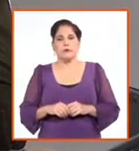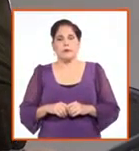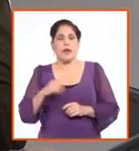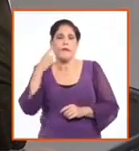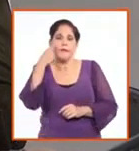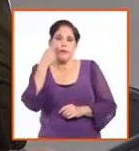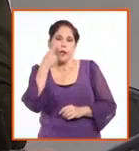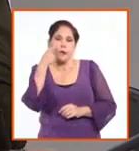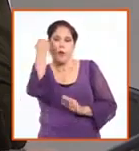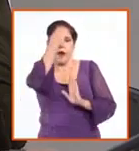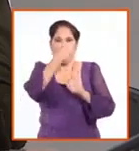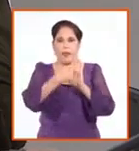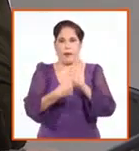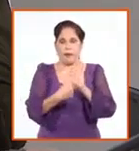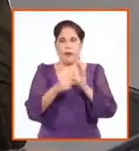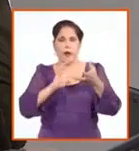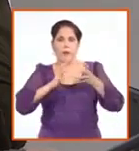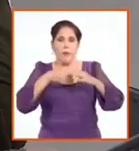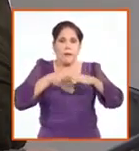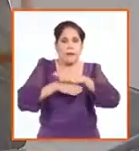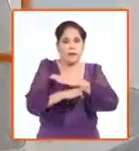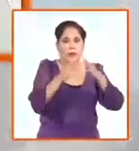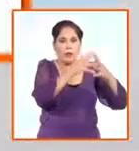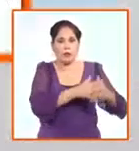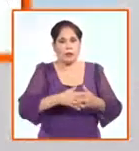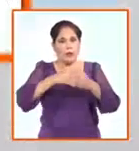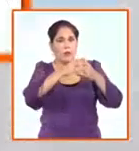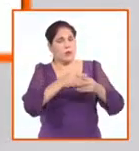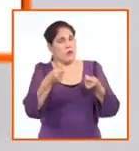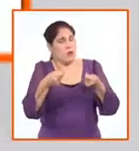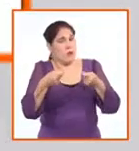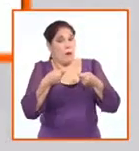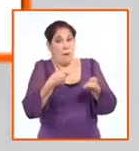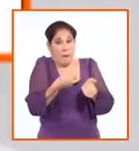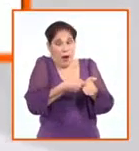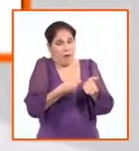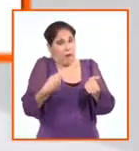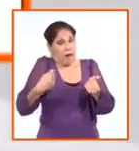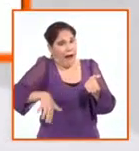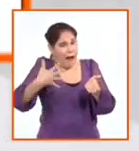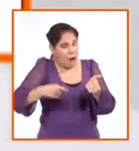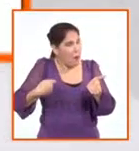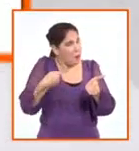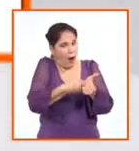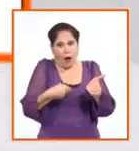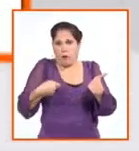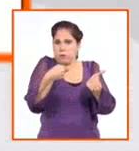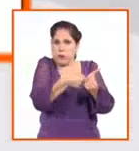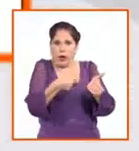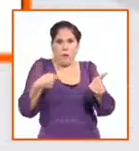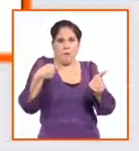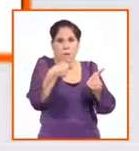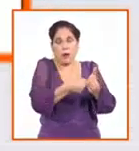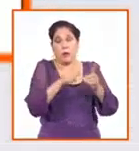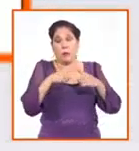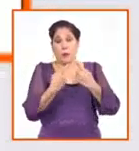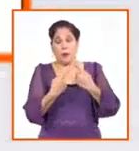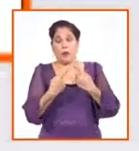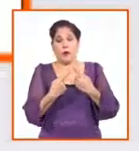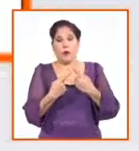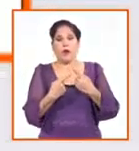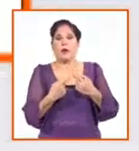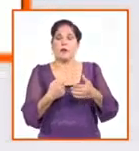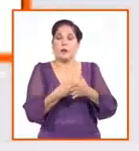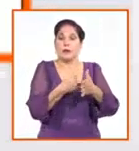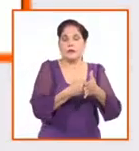característica en estas operaciones de encarecimiento constante. Una de las razones fundamentales es los países enfrentan el tránsito